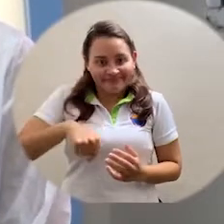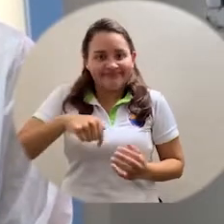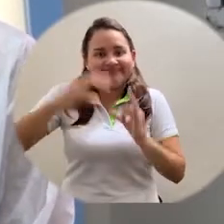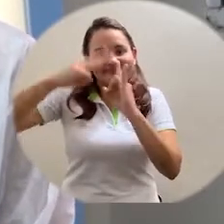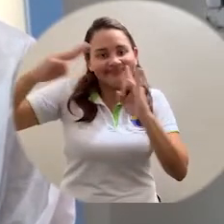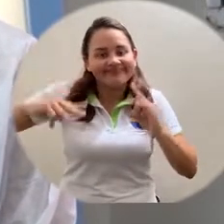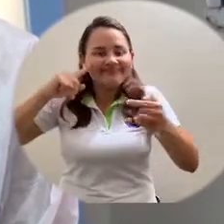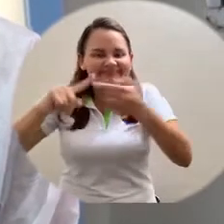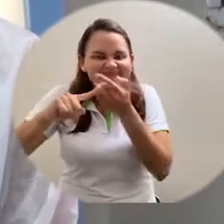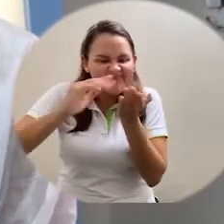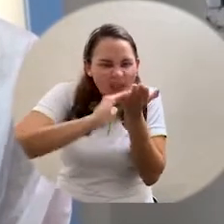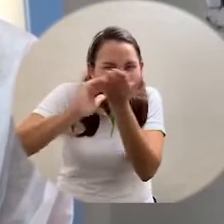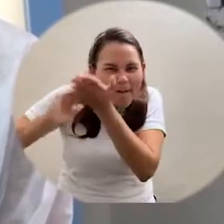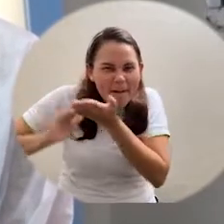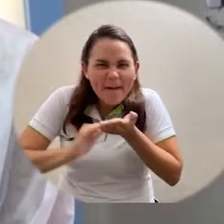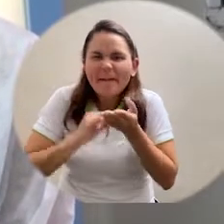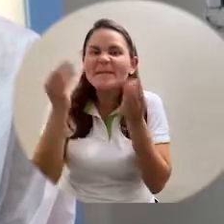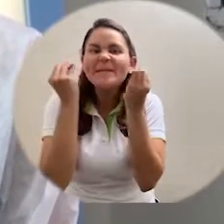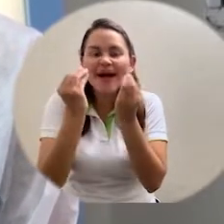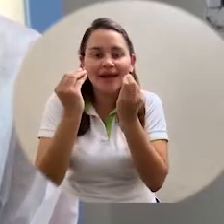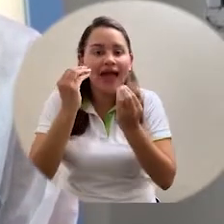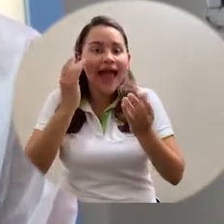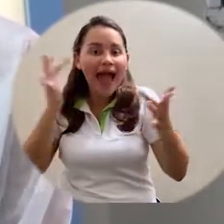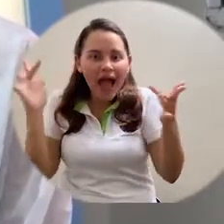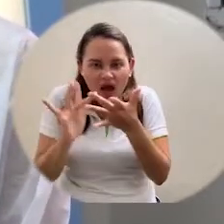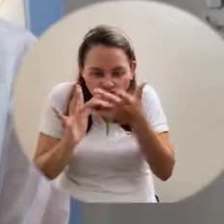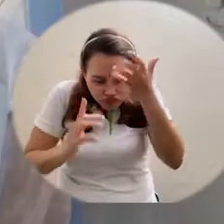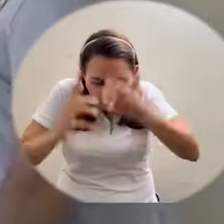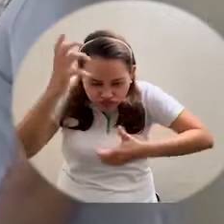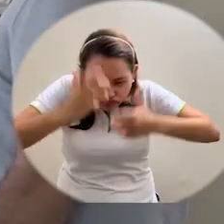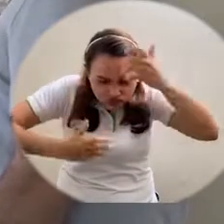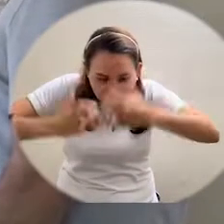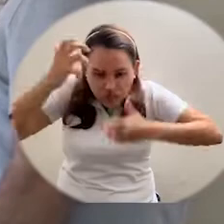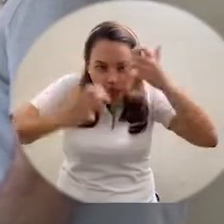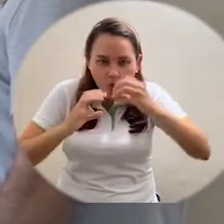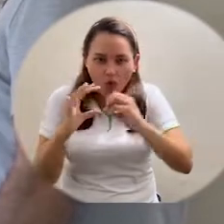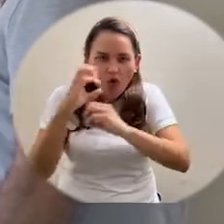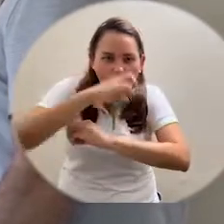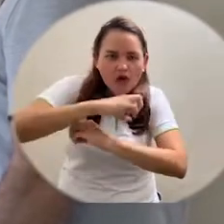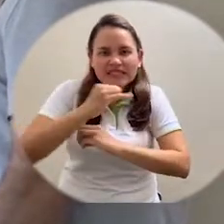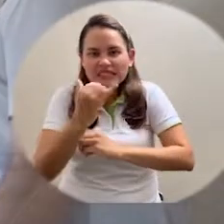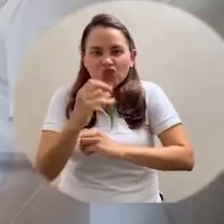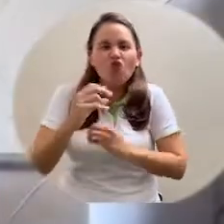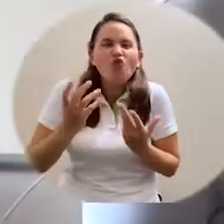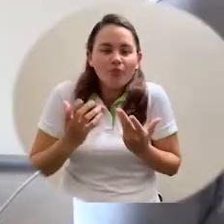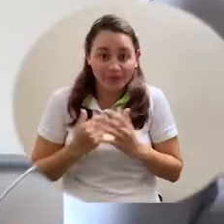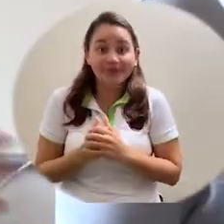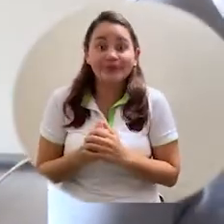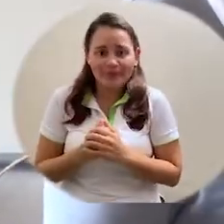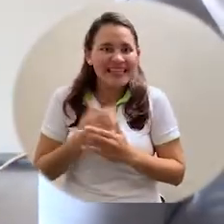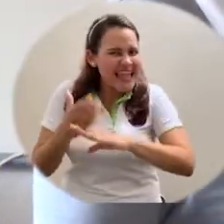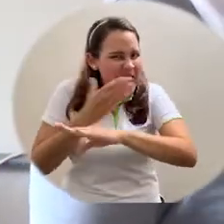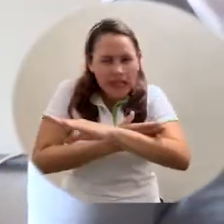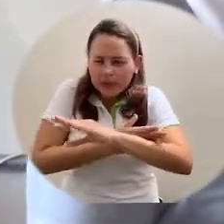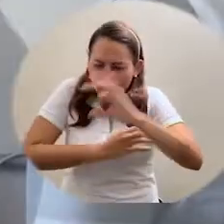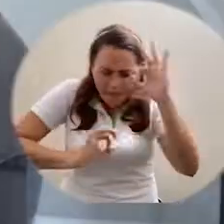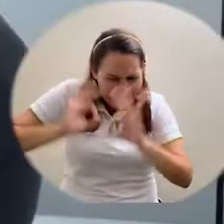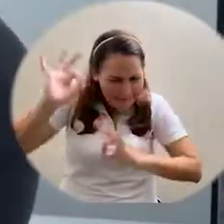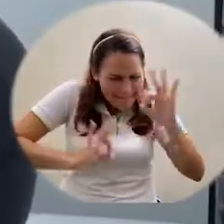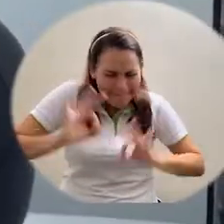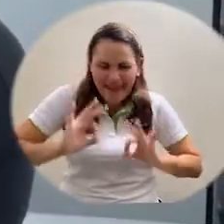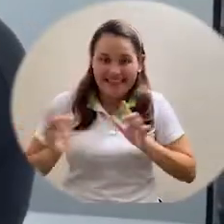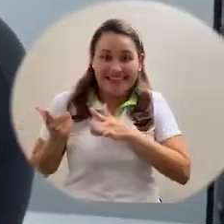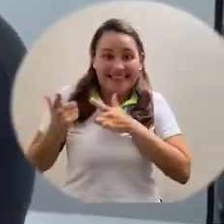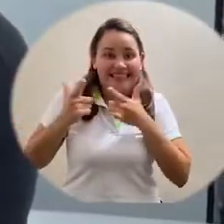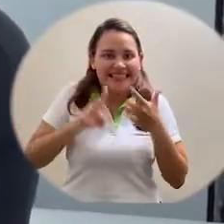espacio para poder hacer el diagnóstico del COVID-19. Estamos trabajando muy duro para estar listos lo antes posible para